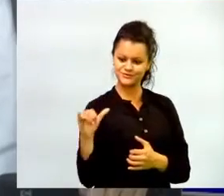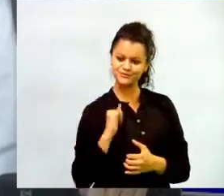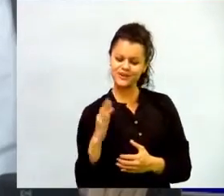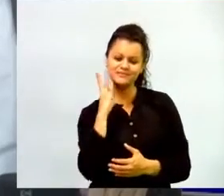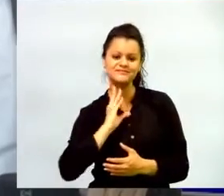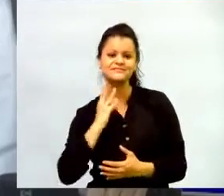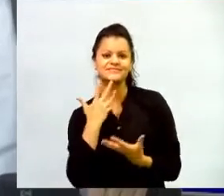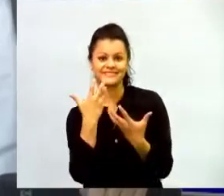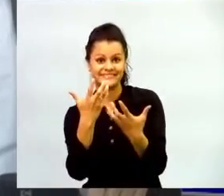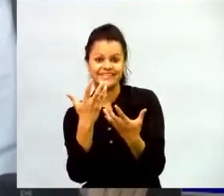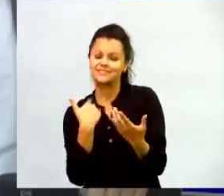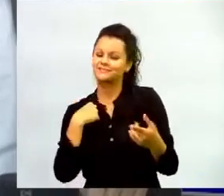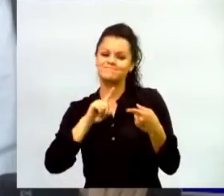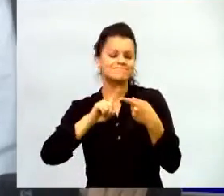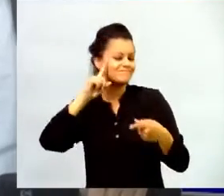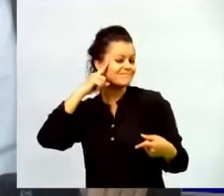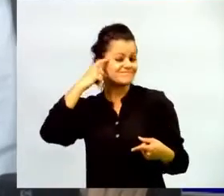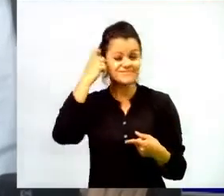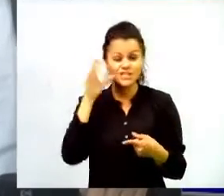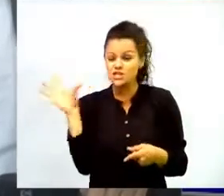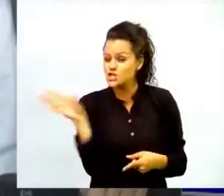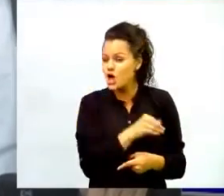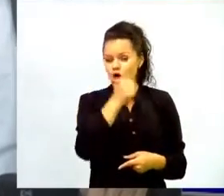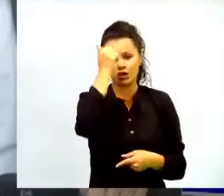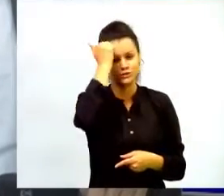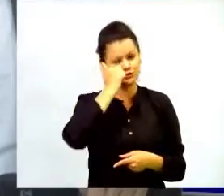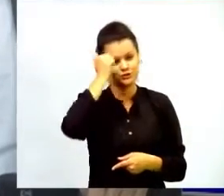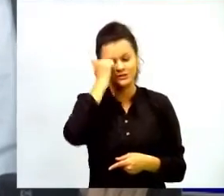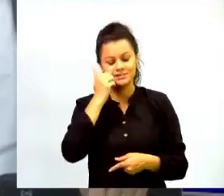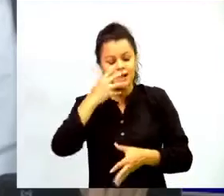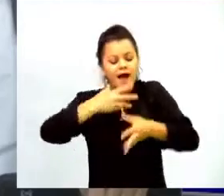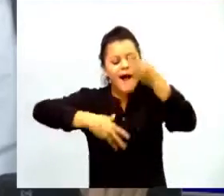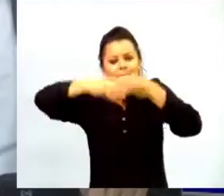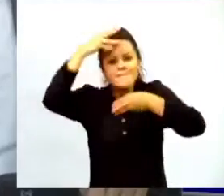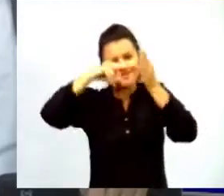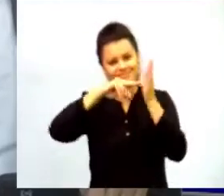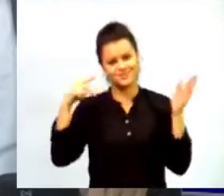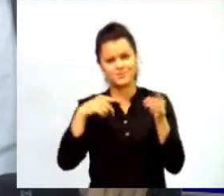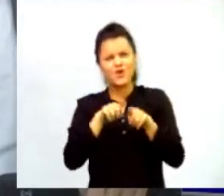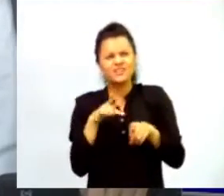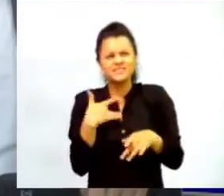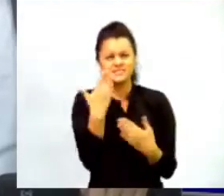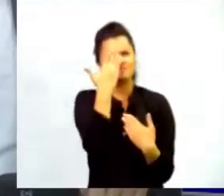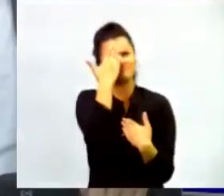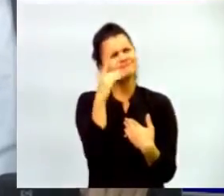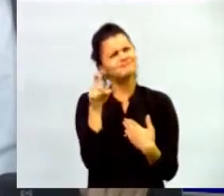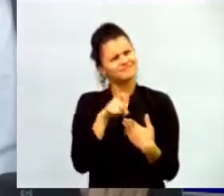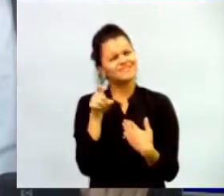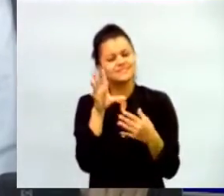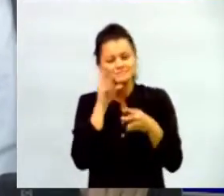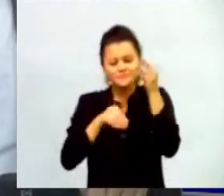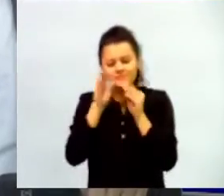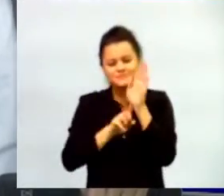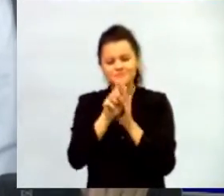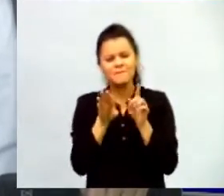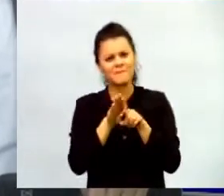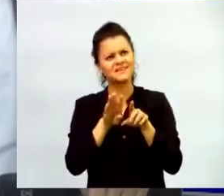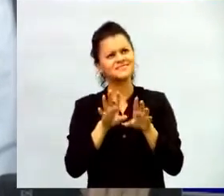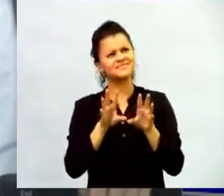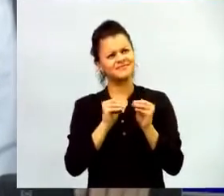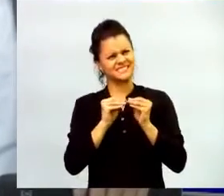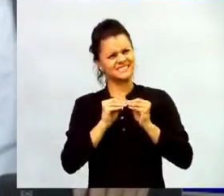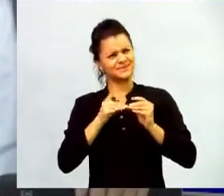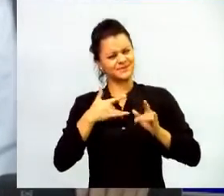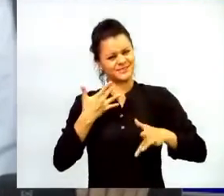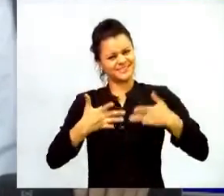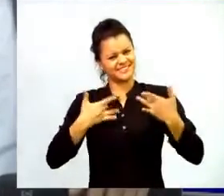docentes aprendices en el mundo de la tecnología que sientan esa conciencia de estar desarrollándose y el disfrute que implica explorar